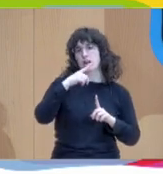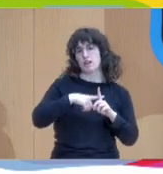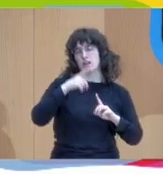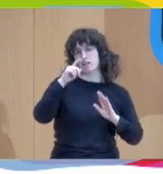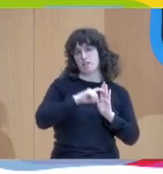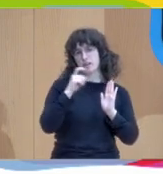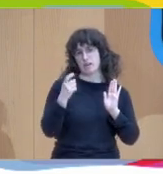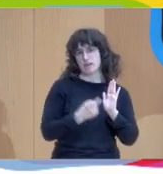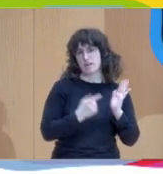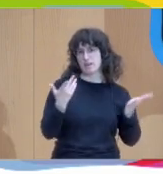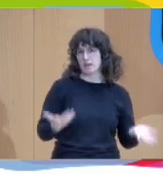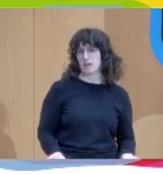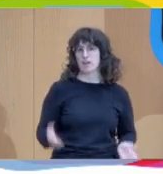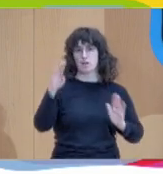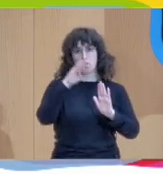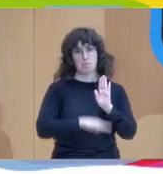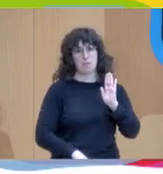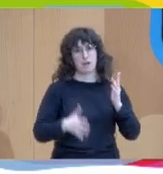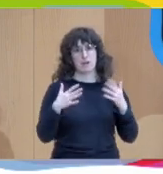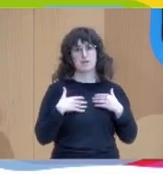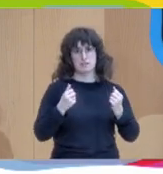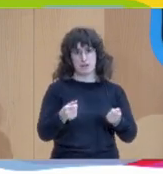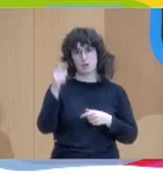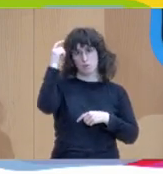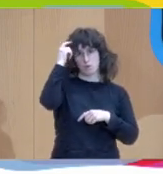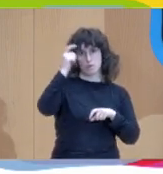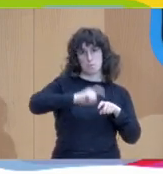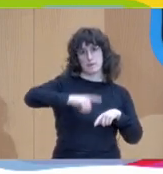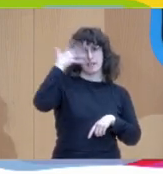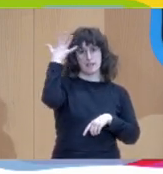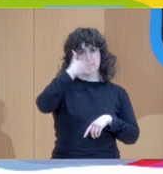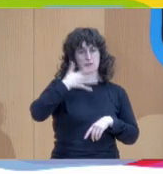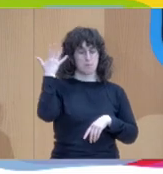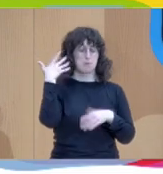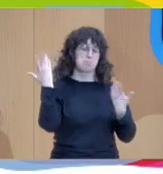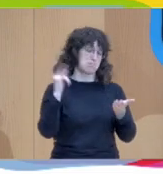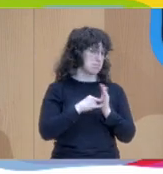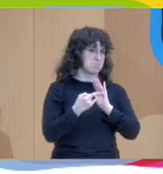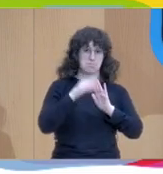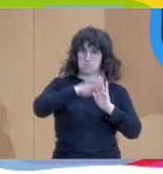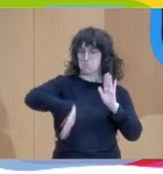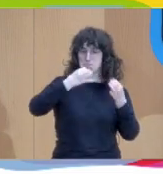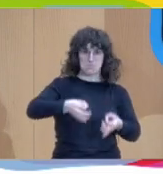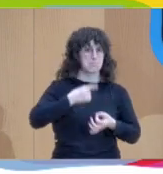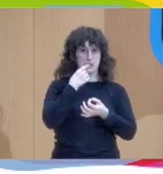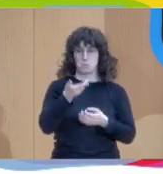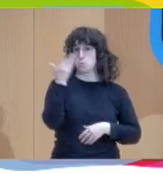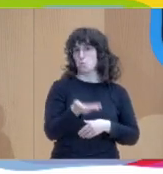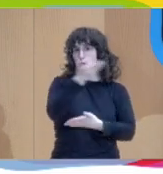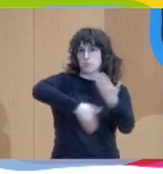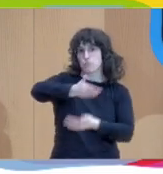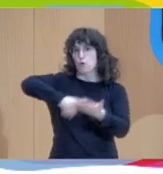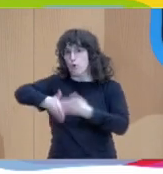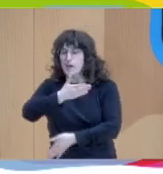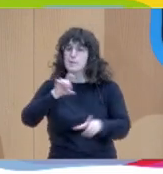mental que tenemos aquí en la comunidad, en los sucesivos planes siempre se hace referencia a la necesidad de la colaboración interinstitucional,